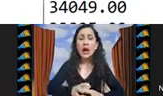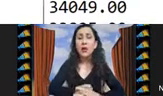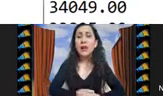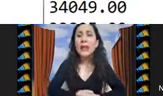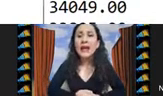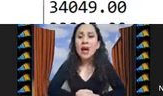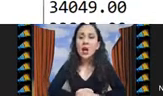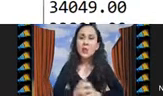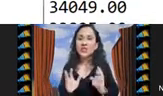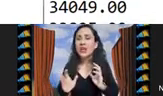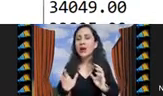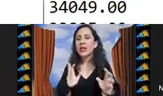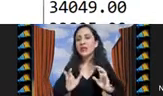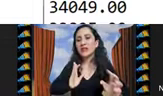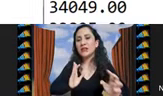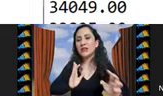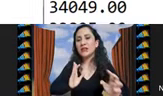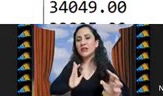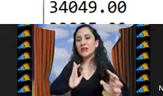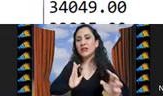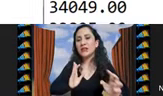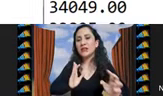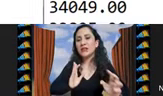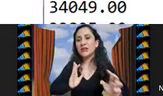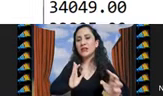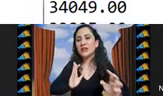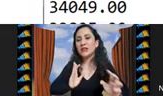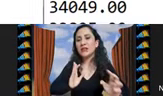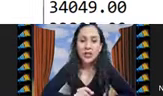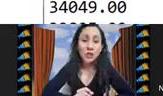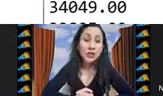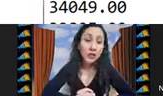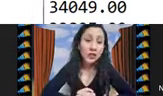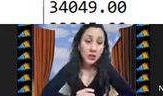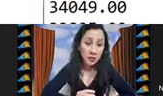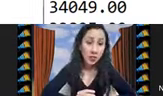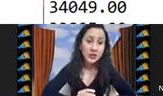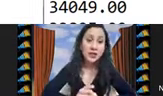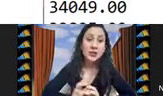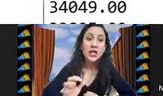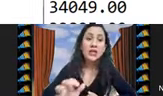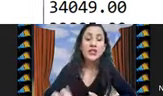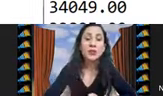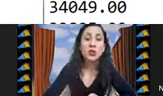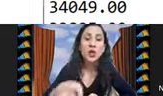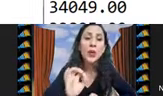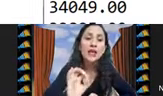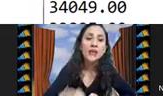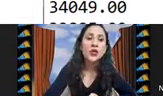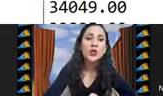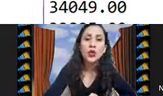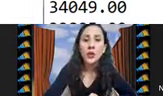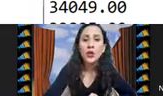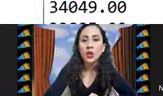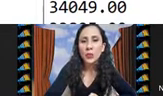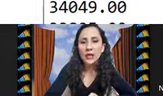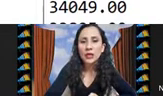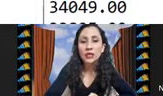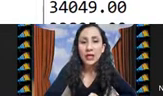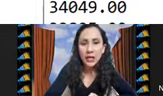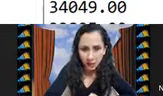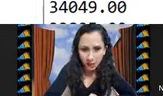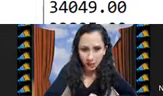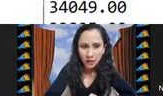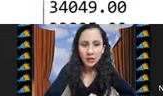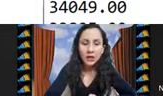ahora cómo sería una instancia del problema de empacado de objetos en contenedores o sea decimos yo voy a tener un número de